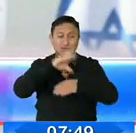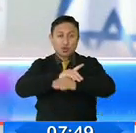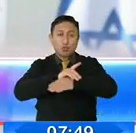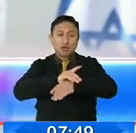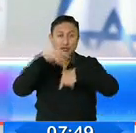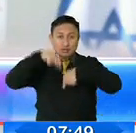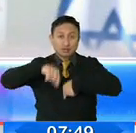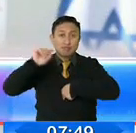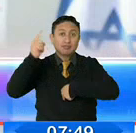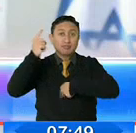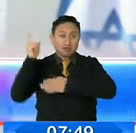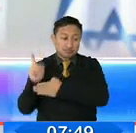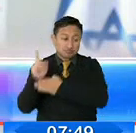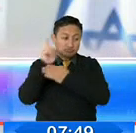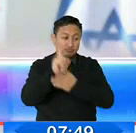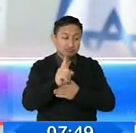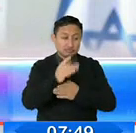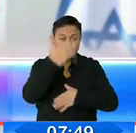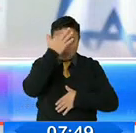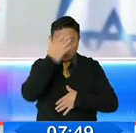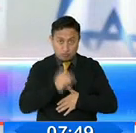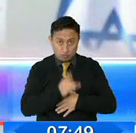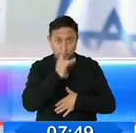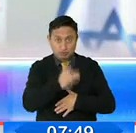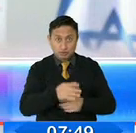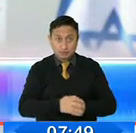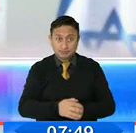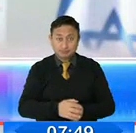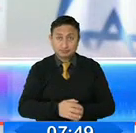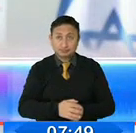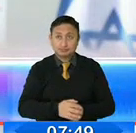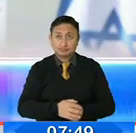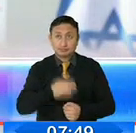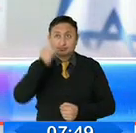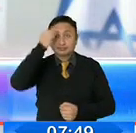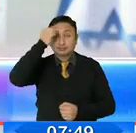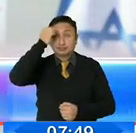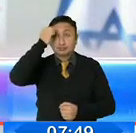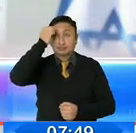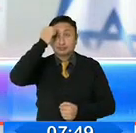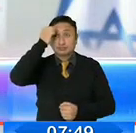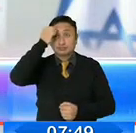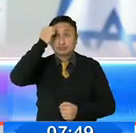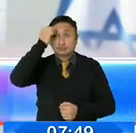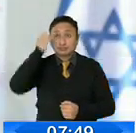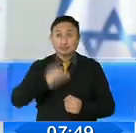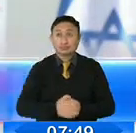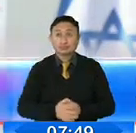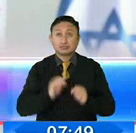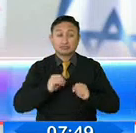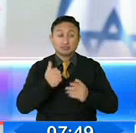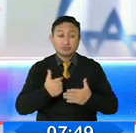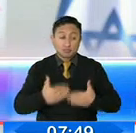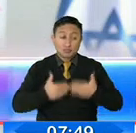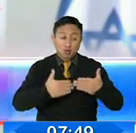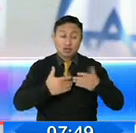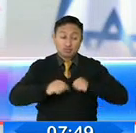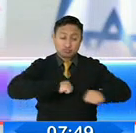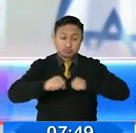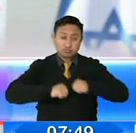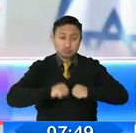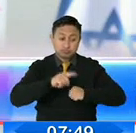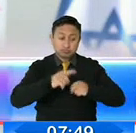este COVID-19, arriesgando cada día su vida para salvar vidas. Entonces,